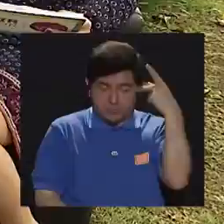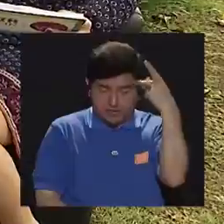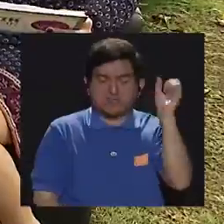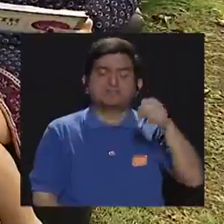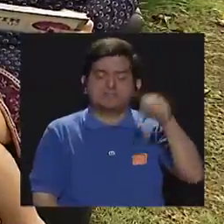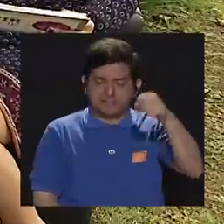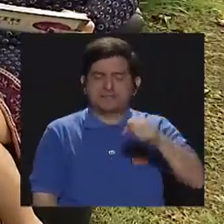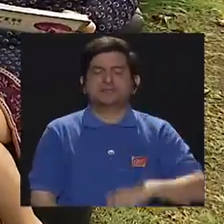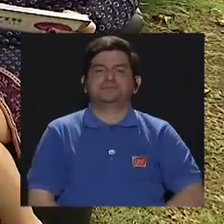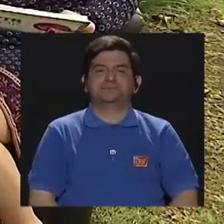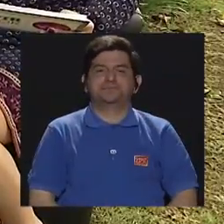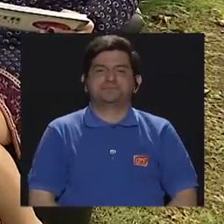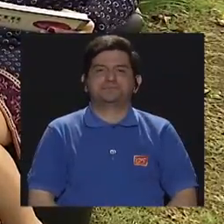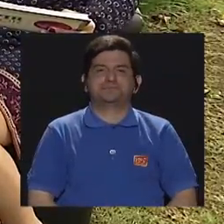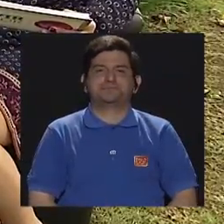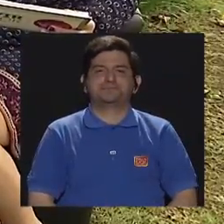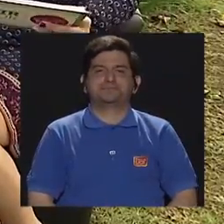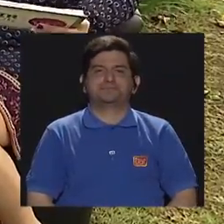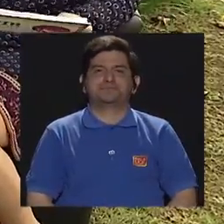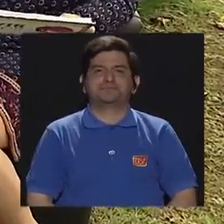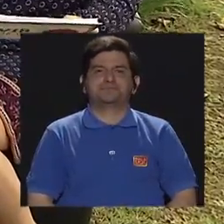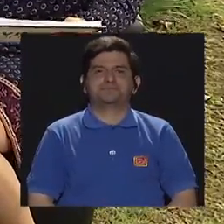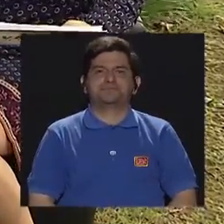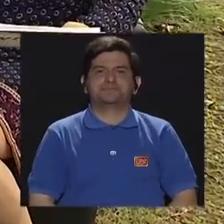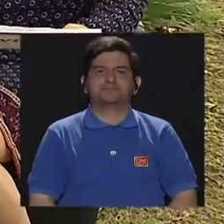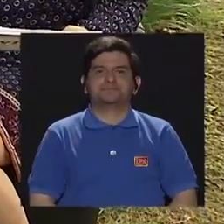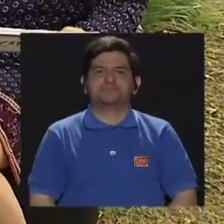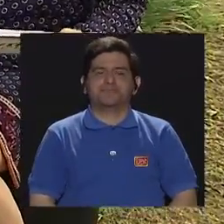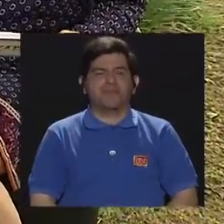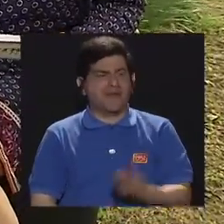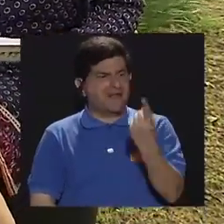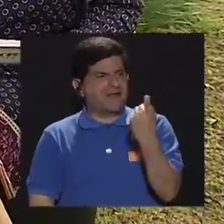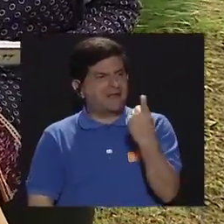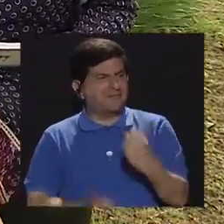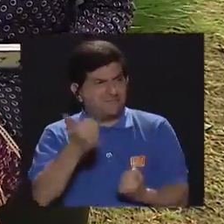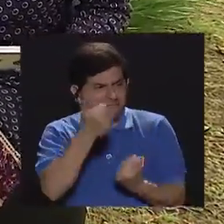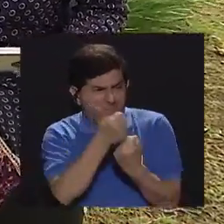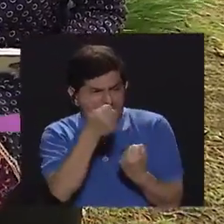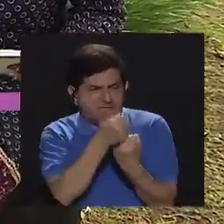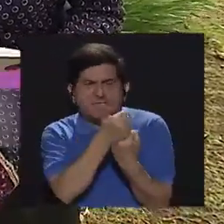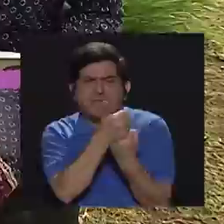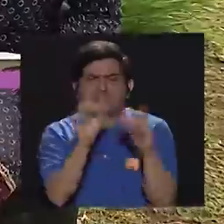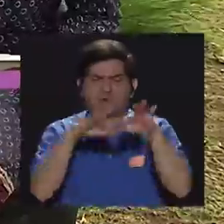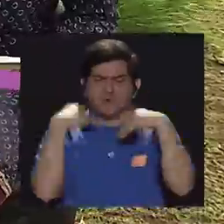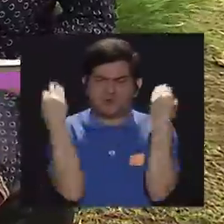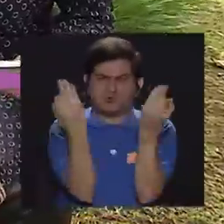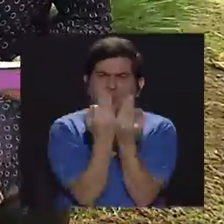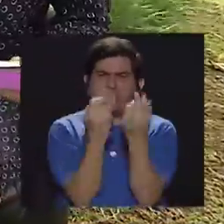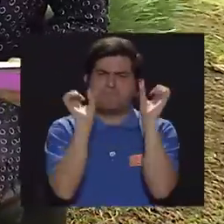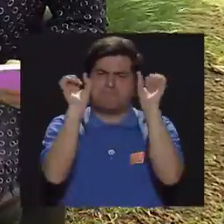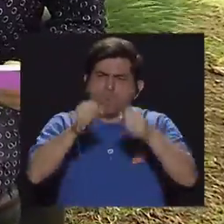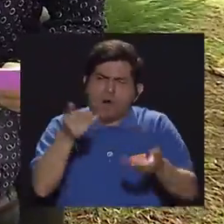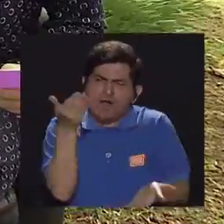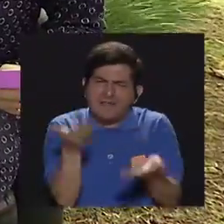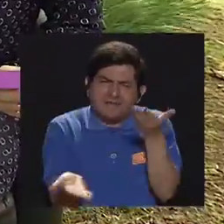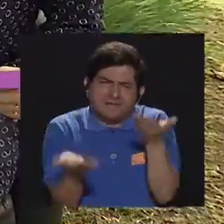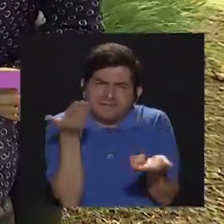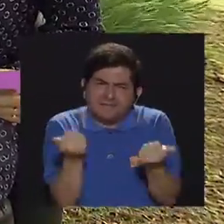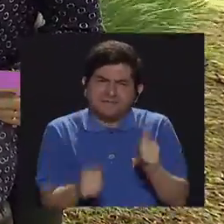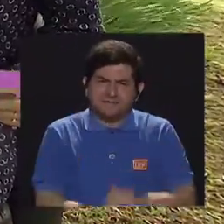dudas de los padres, sí. Ok, y esta falta de apoyo a nivel familiar podría ser,